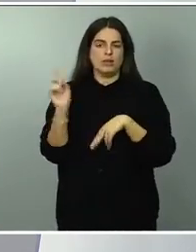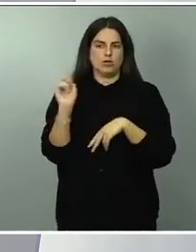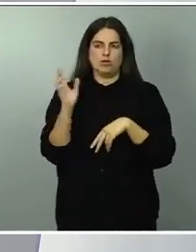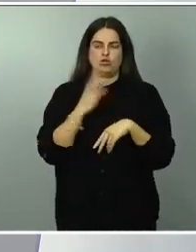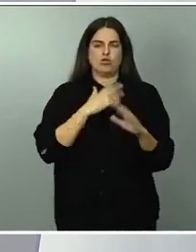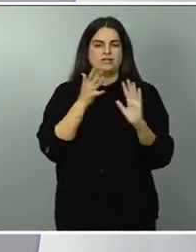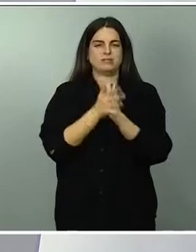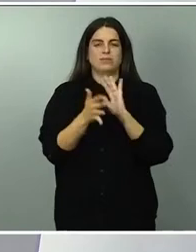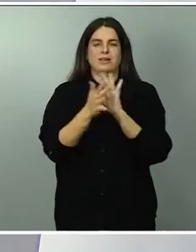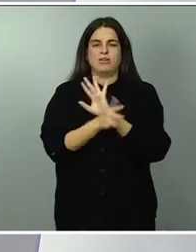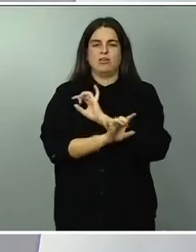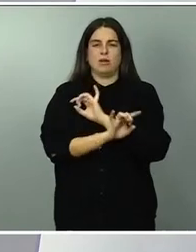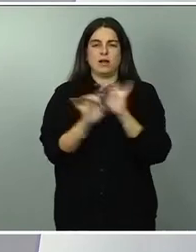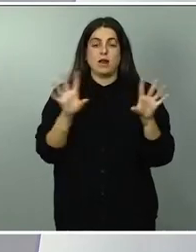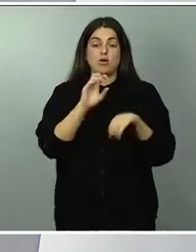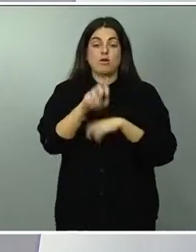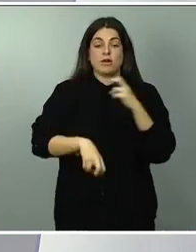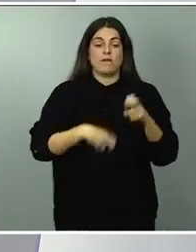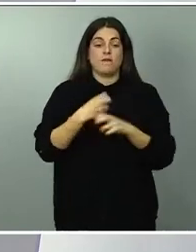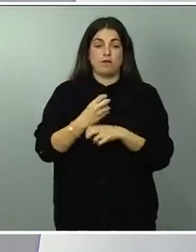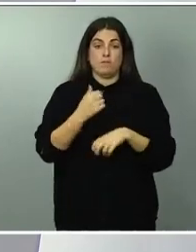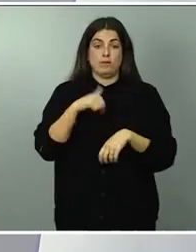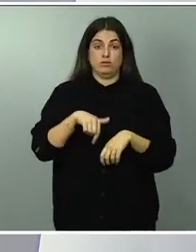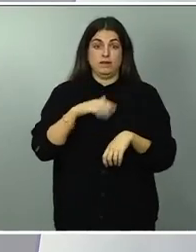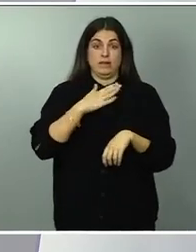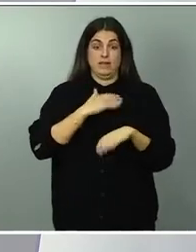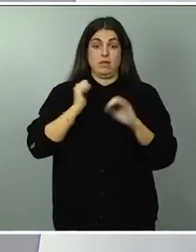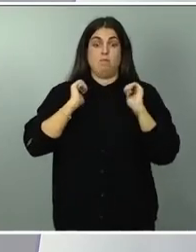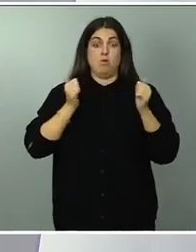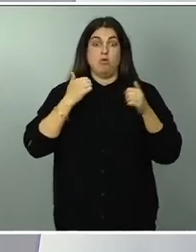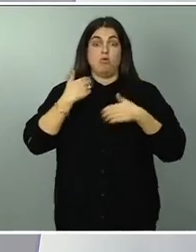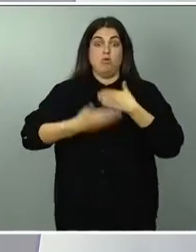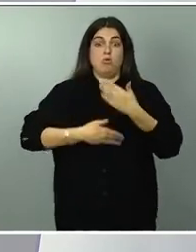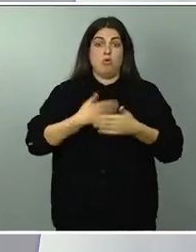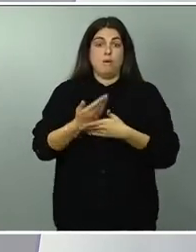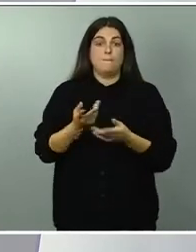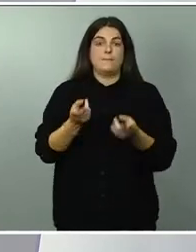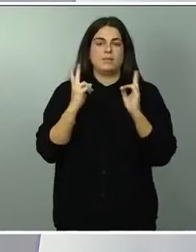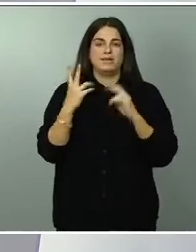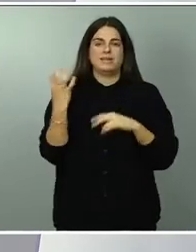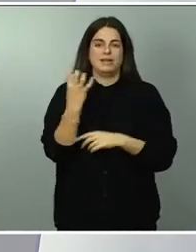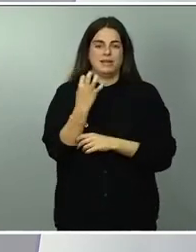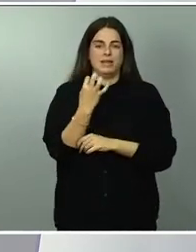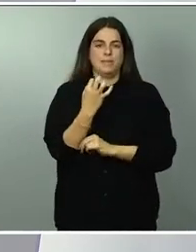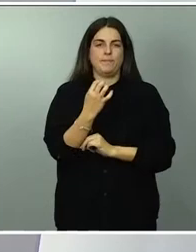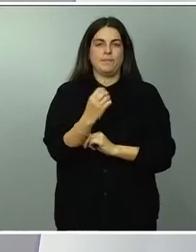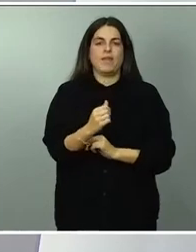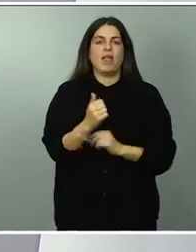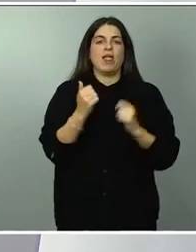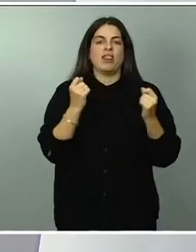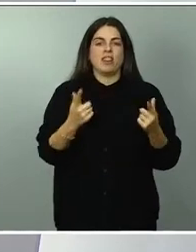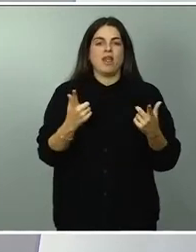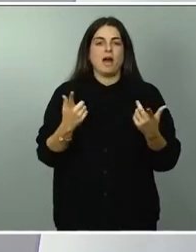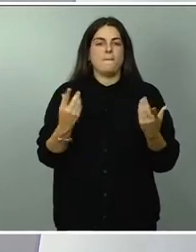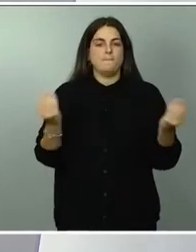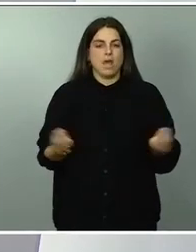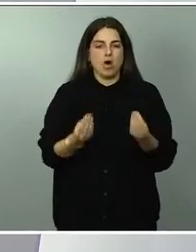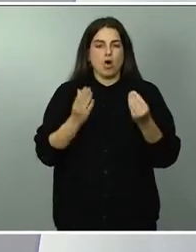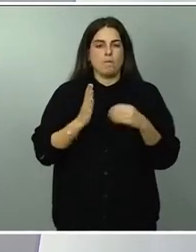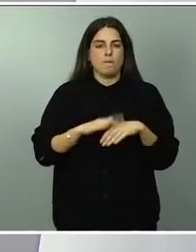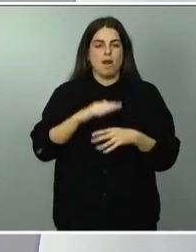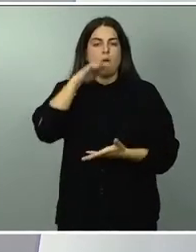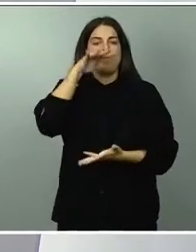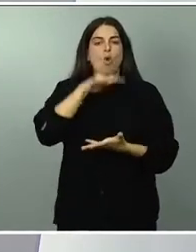las reformas que este país ha puesto en marcha lo que permiten es proporcionar mejor acomodar mejor el volumen de